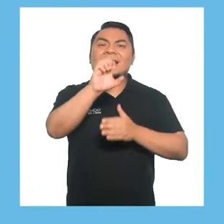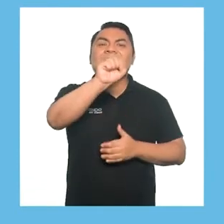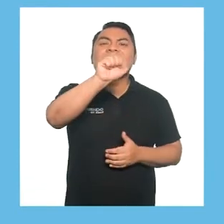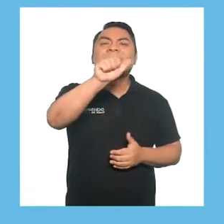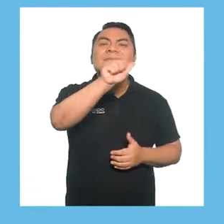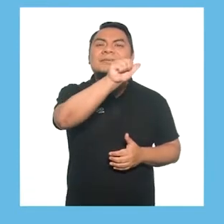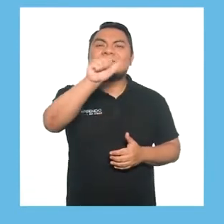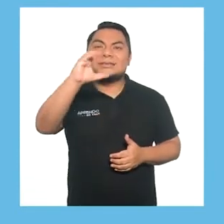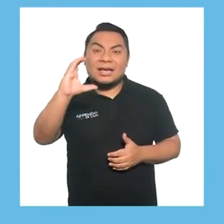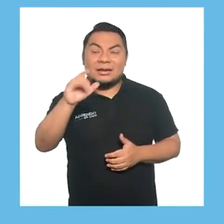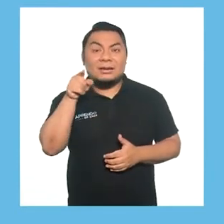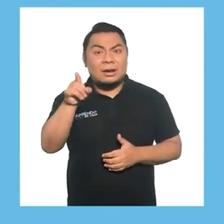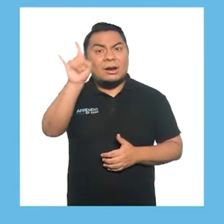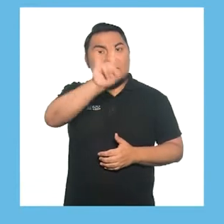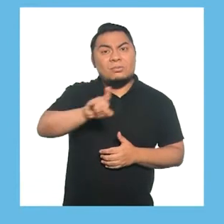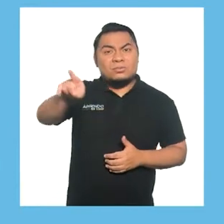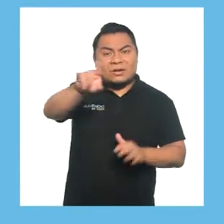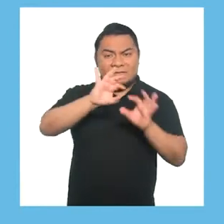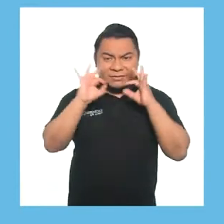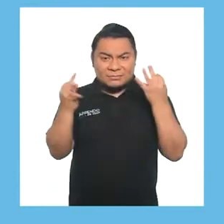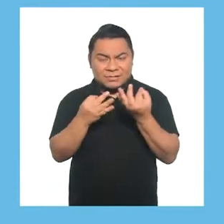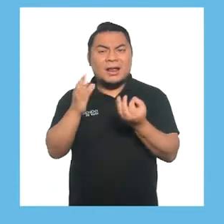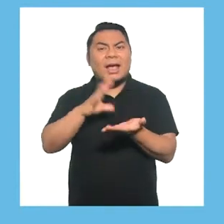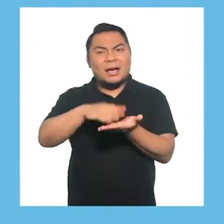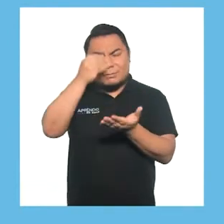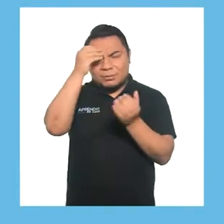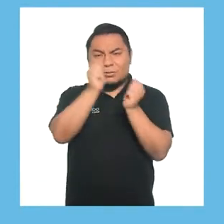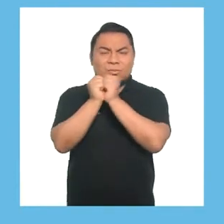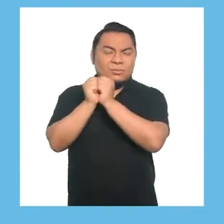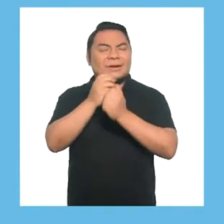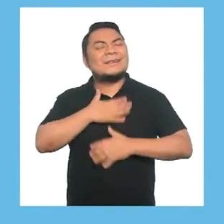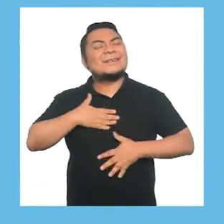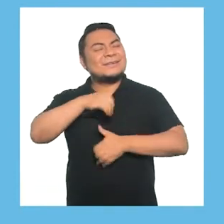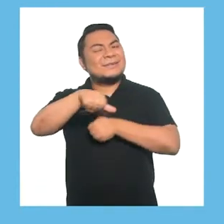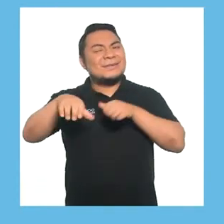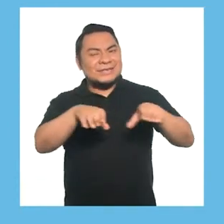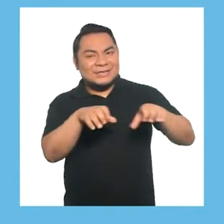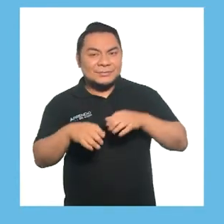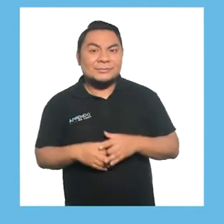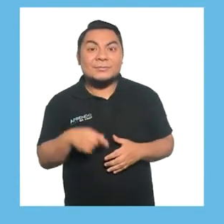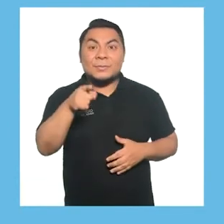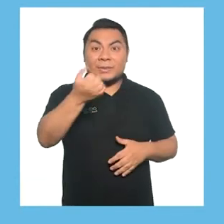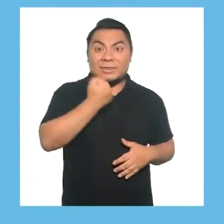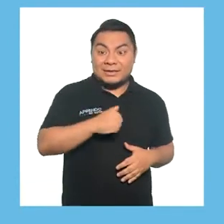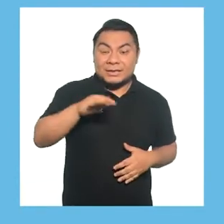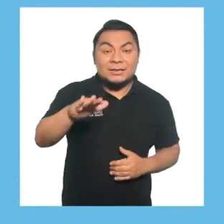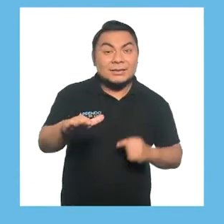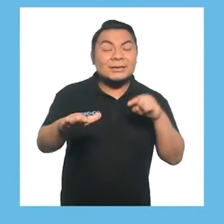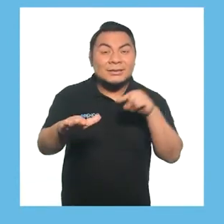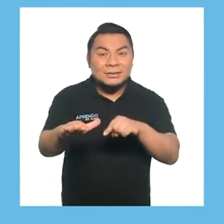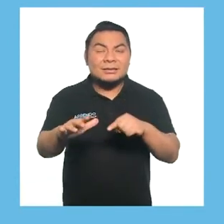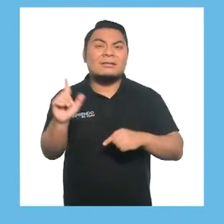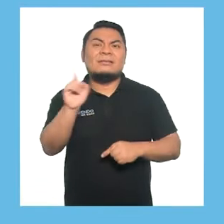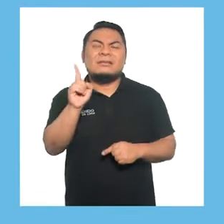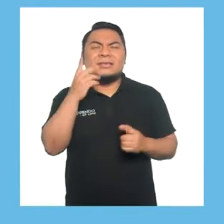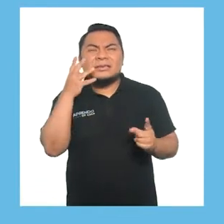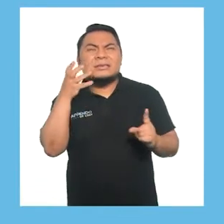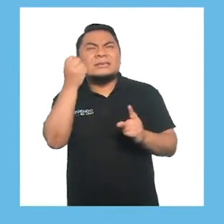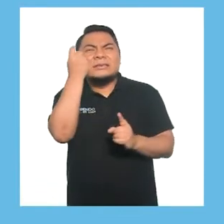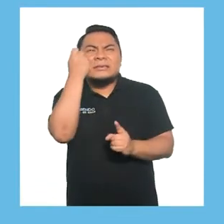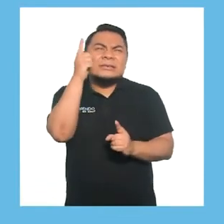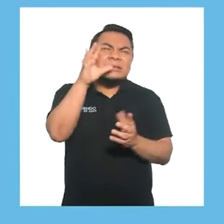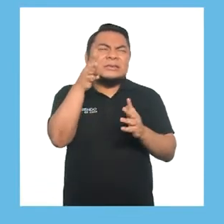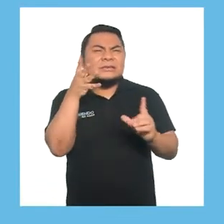guía SAC? Úsenlos en familia y aprendan juntos divirtiéndose. Si tu niña o niño no